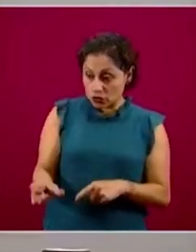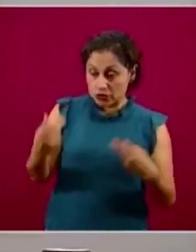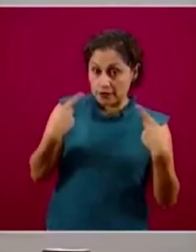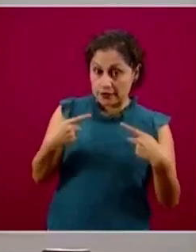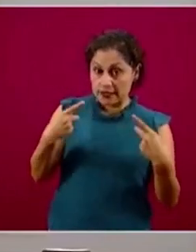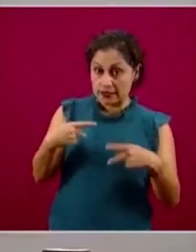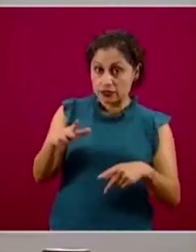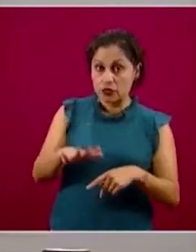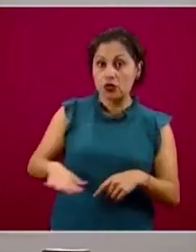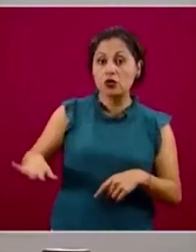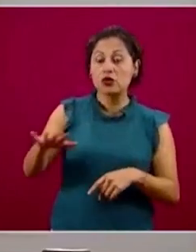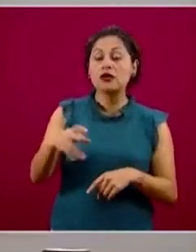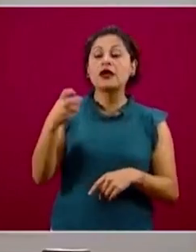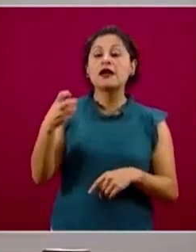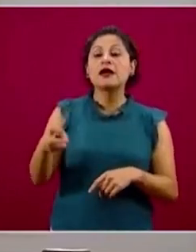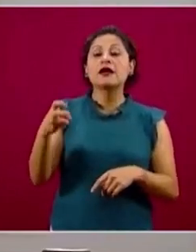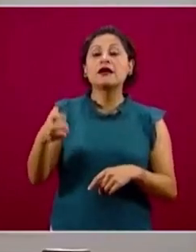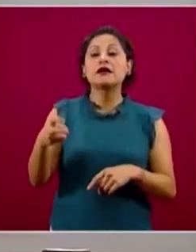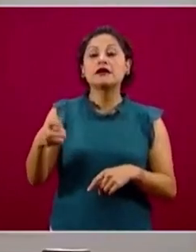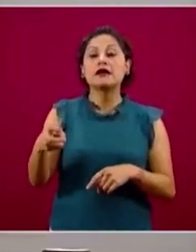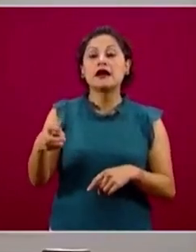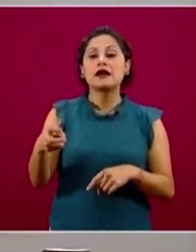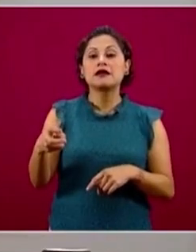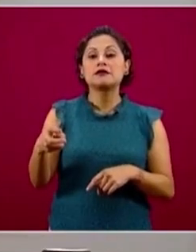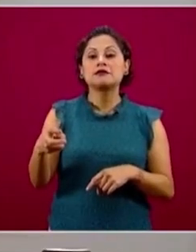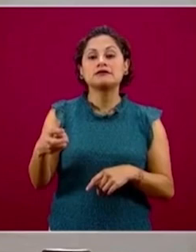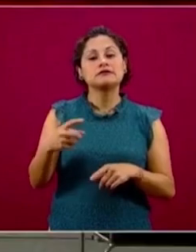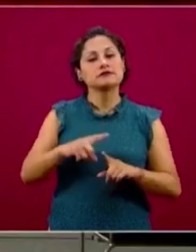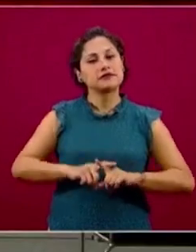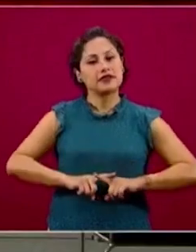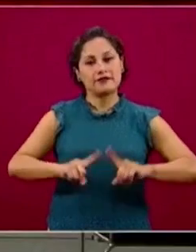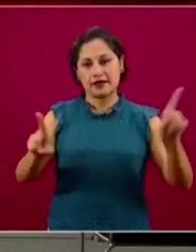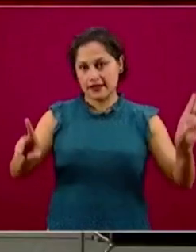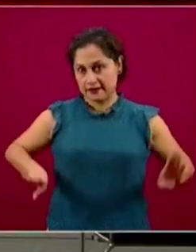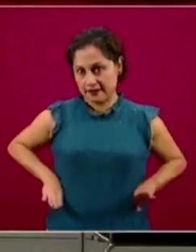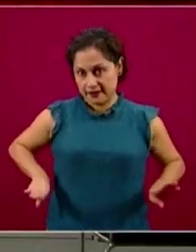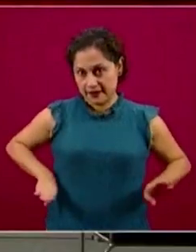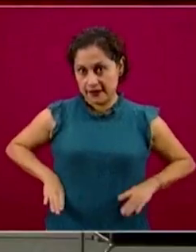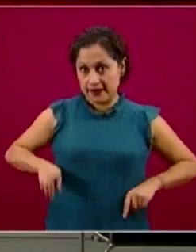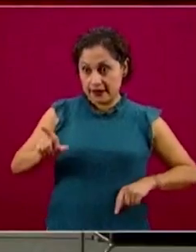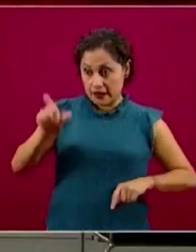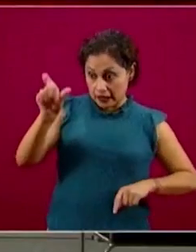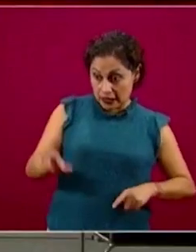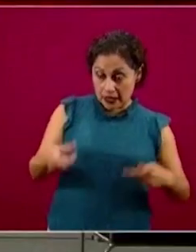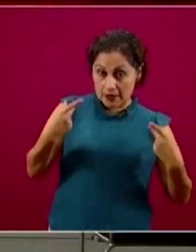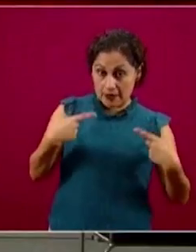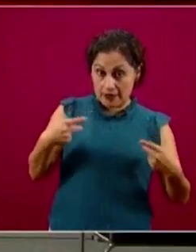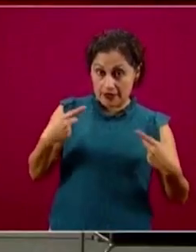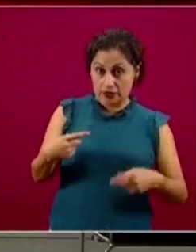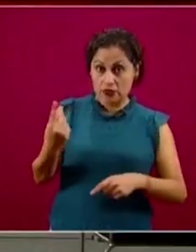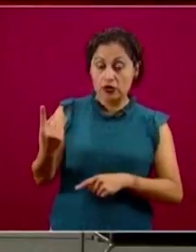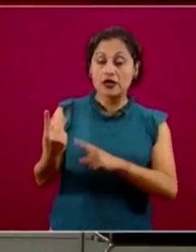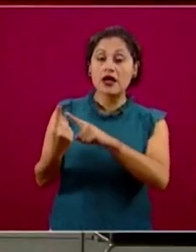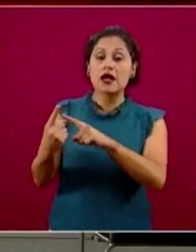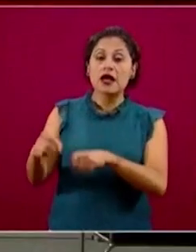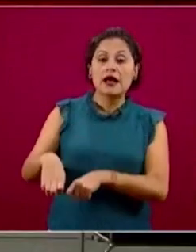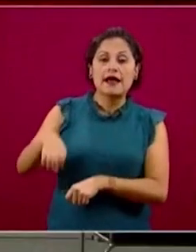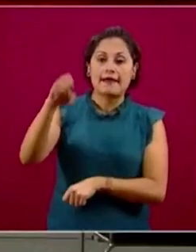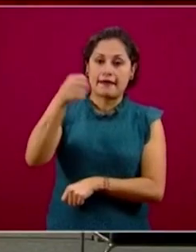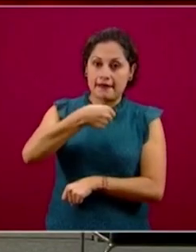exactamente las personas que tengan lo contrario, personas en general adultas mayores,